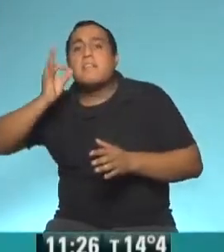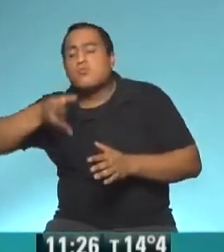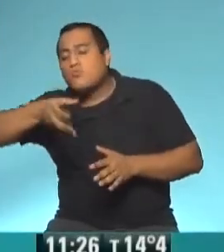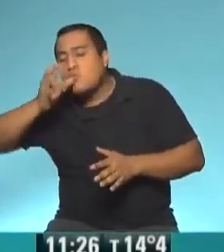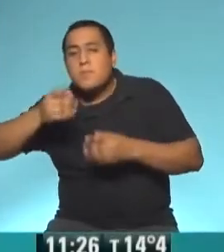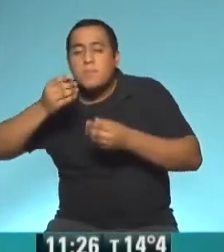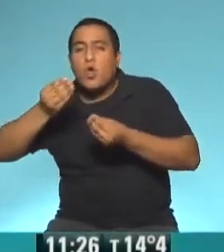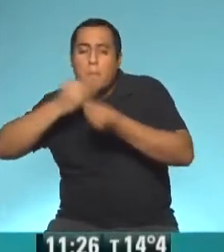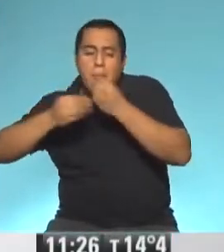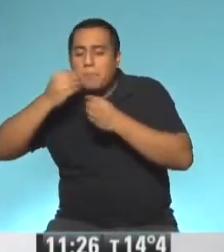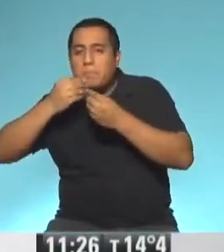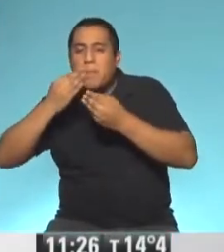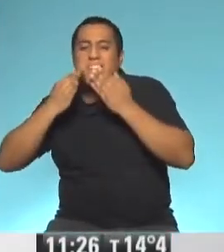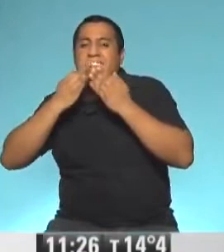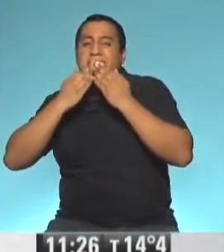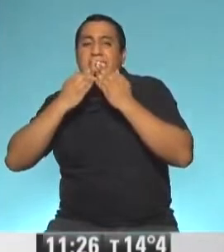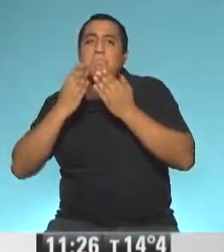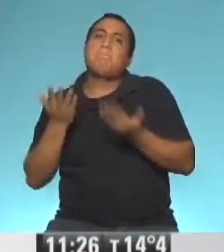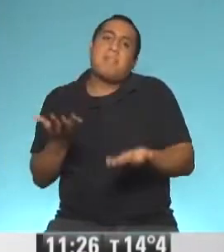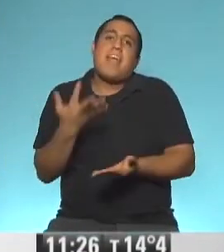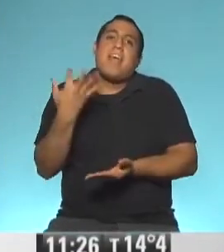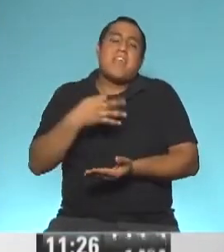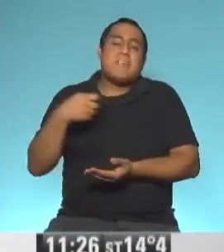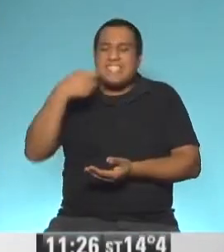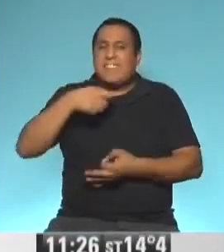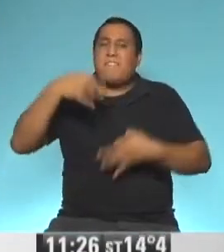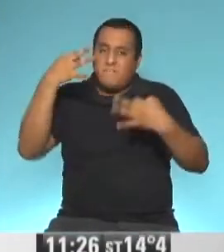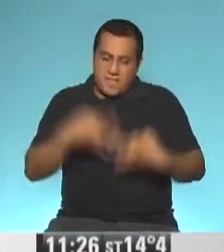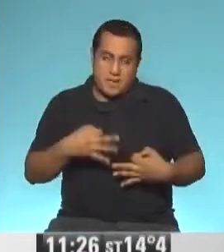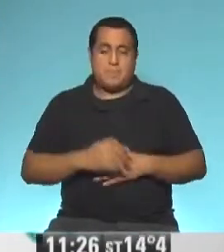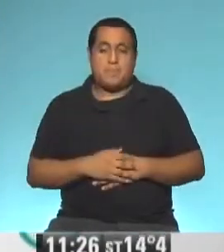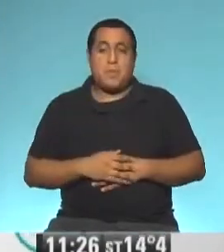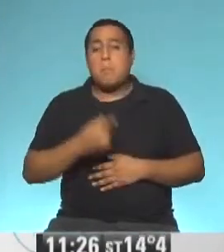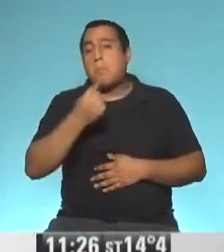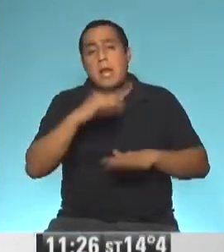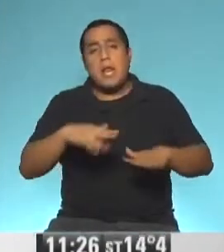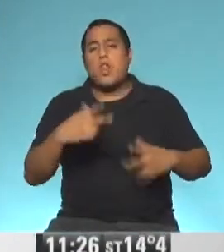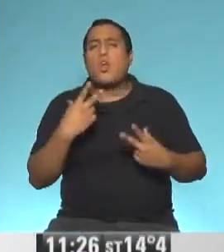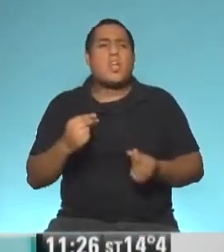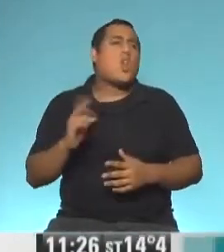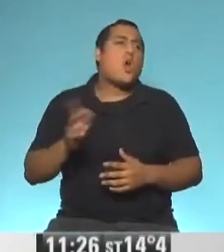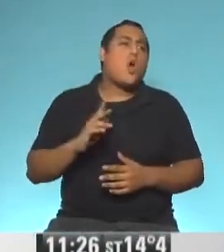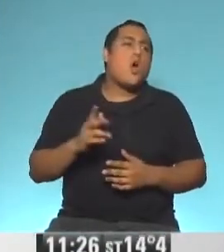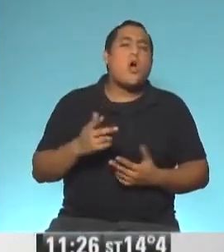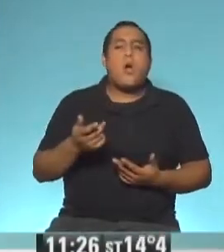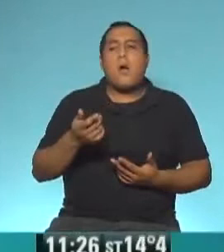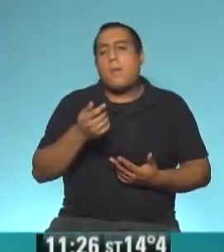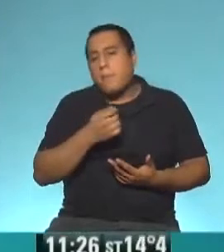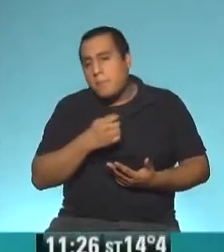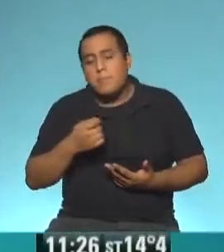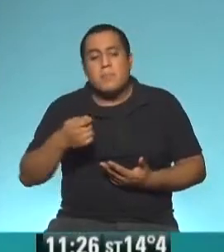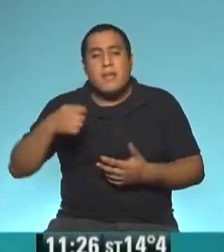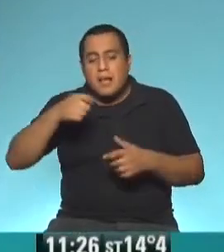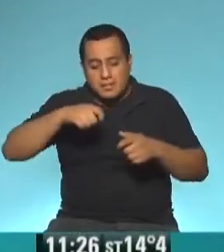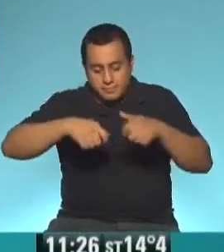Exacto. Entonces, hay que cepillarse muy bien. Si los chicos no quieren cepillarse los dientes porque les cambia el gusto del desayuno con pasta dental,